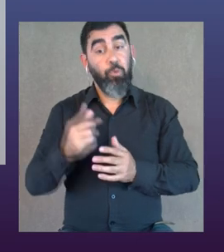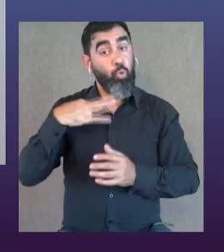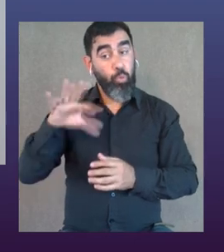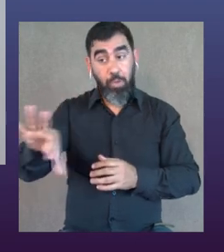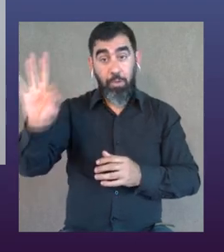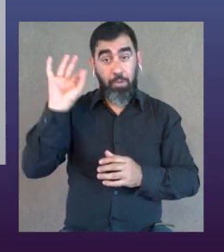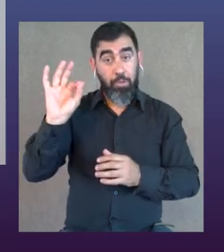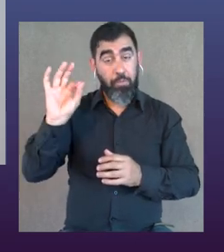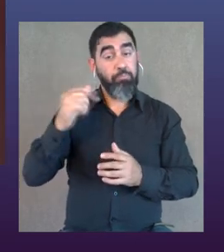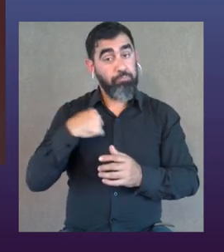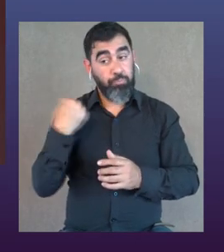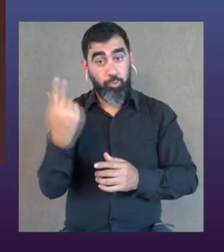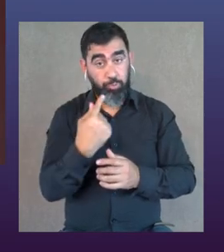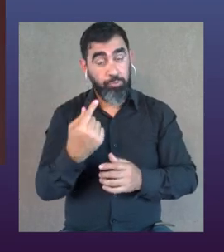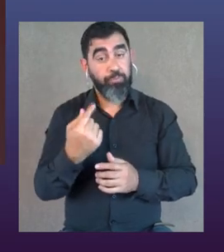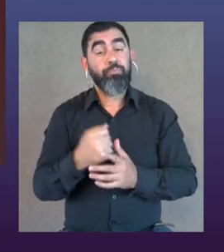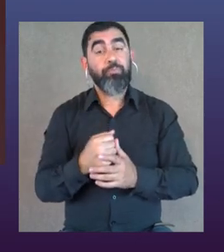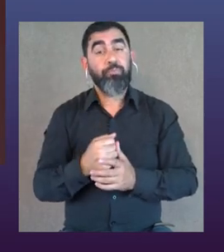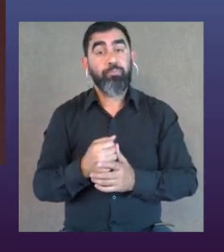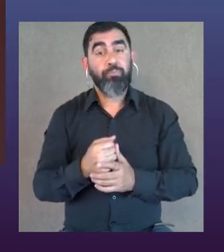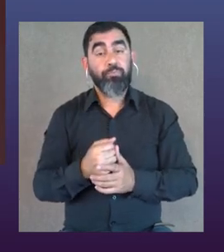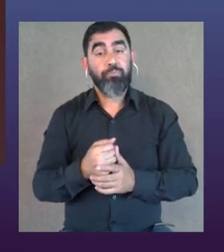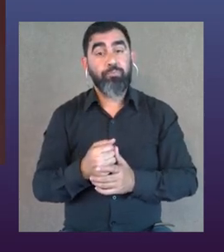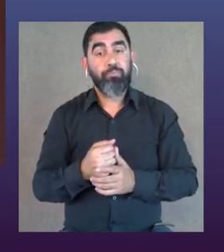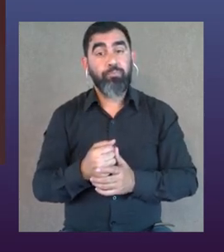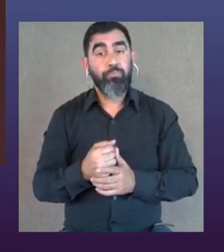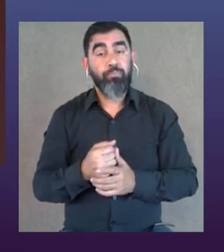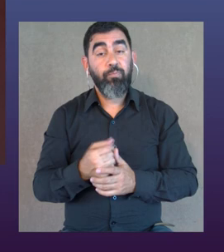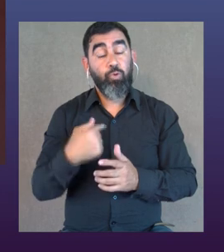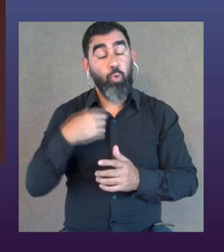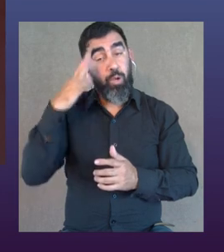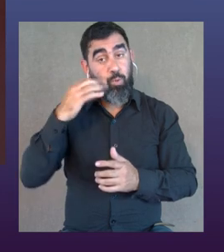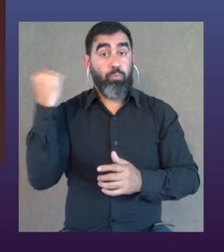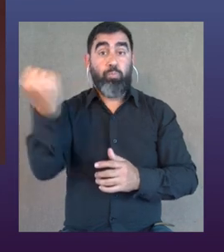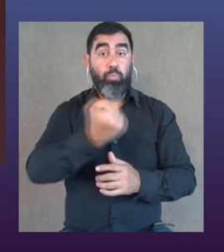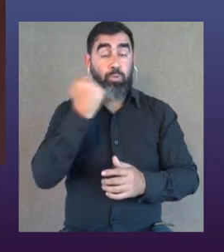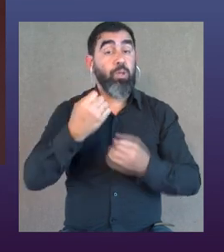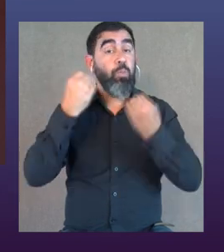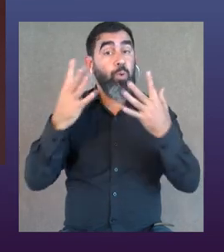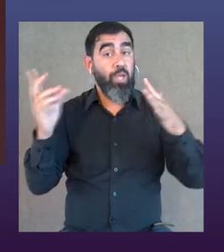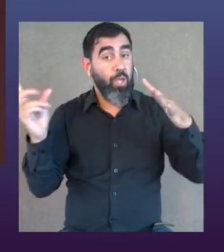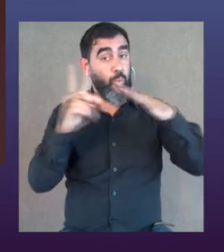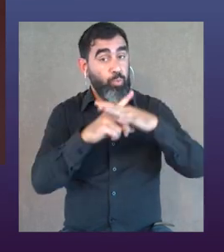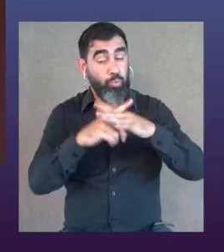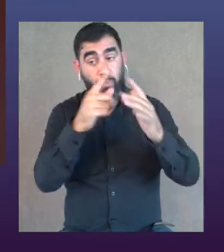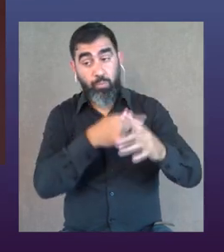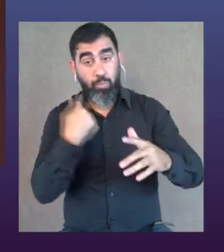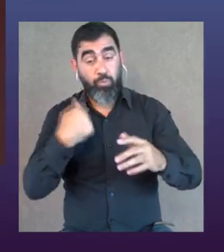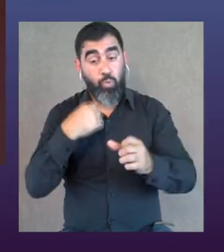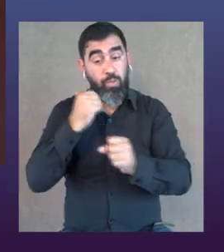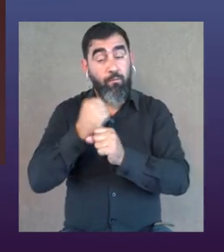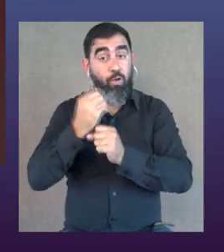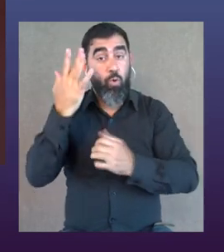y nos seleccionaron y después claro, no, porque me parece importante esto porque la